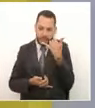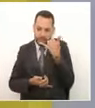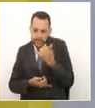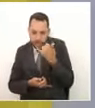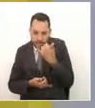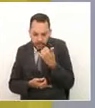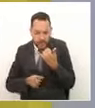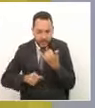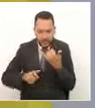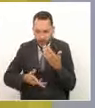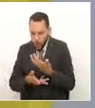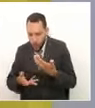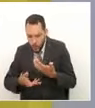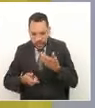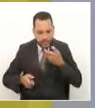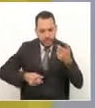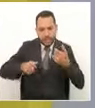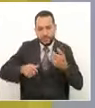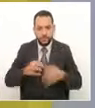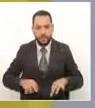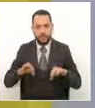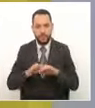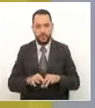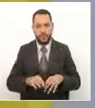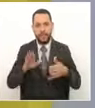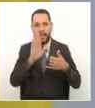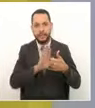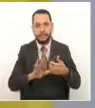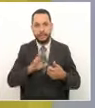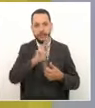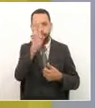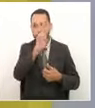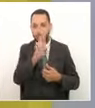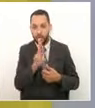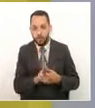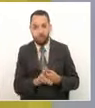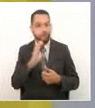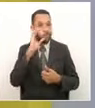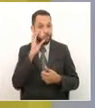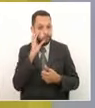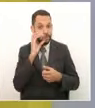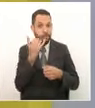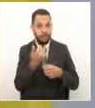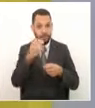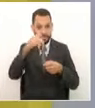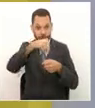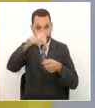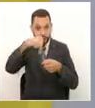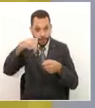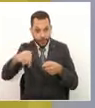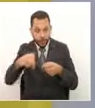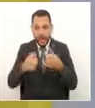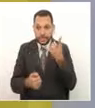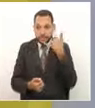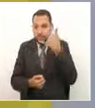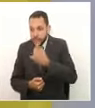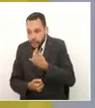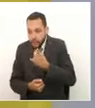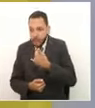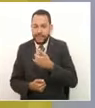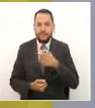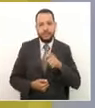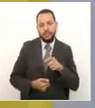Recuerden, este ejercicio se hace para el departamento de Risaralda, para que las personas se puedan comunicar con estas